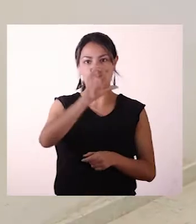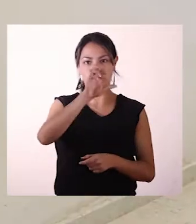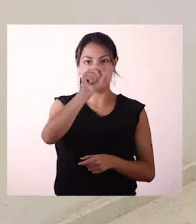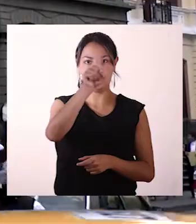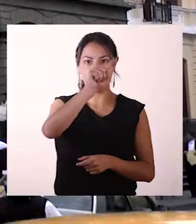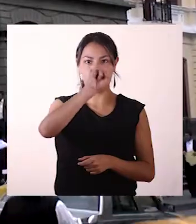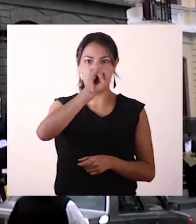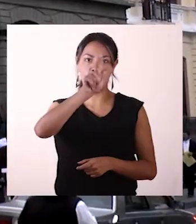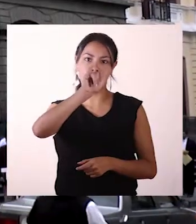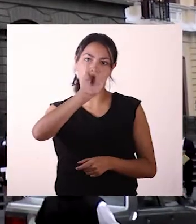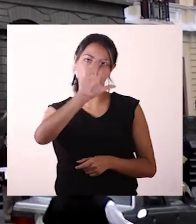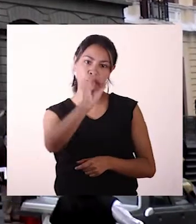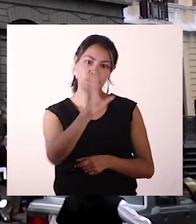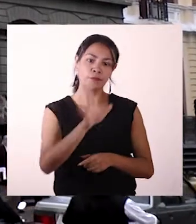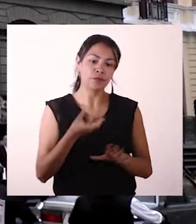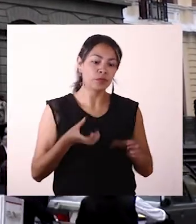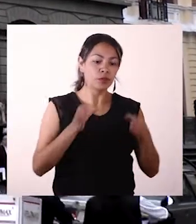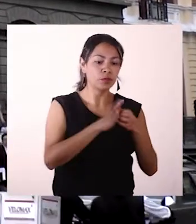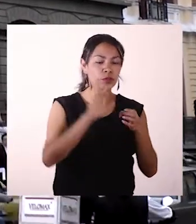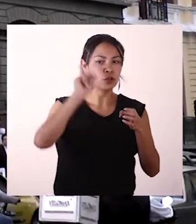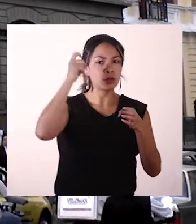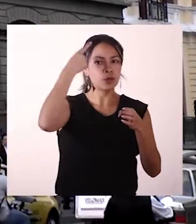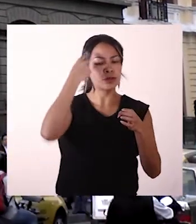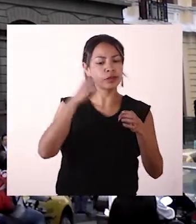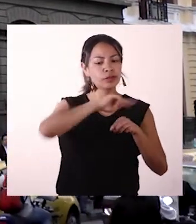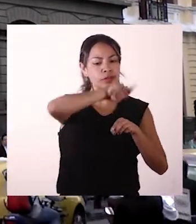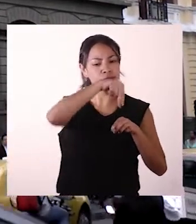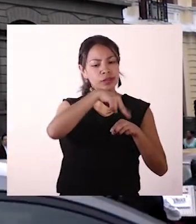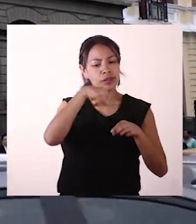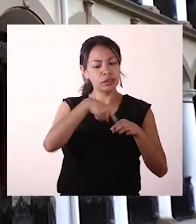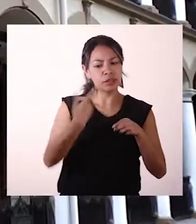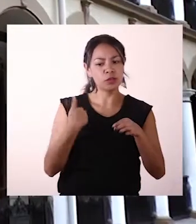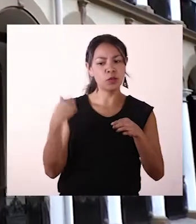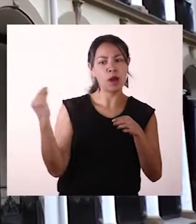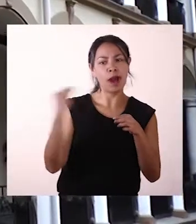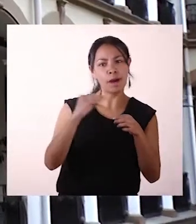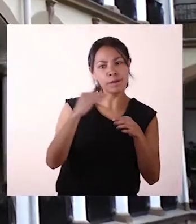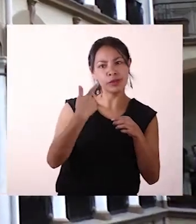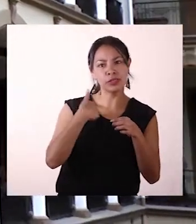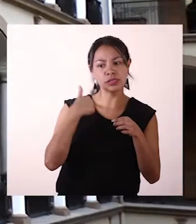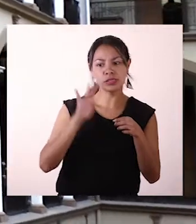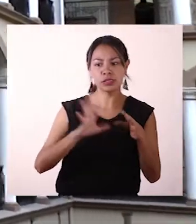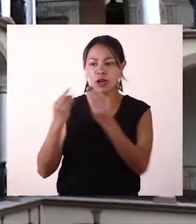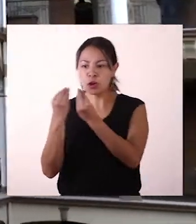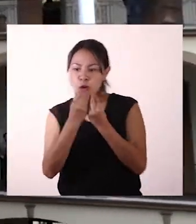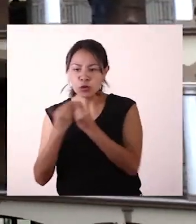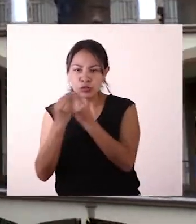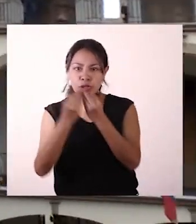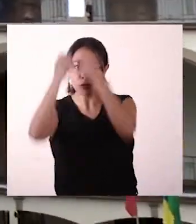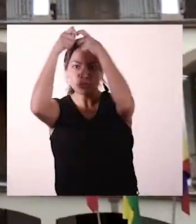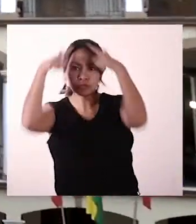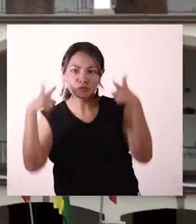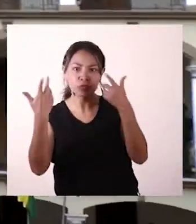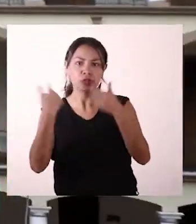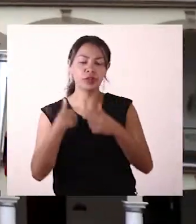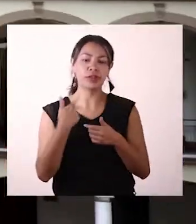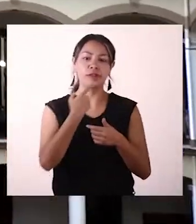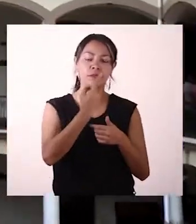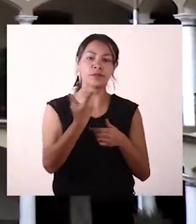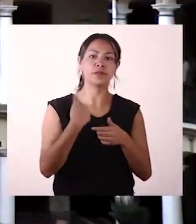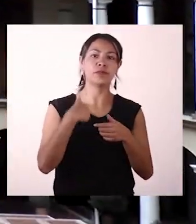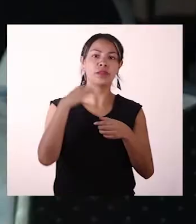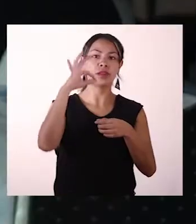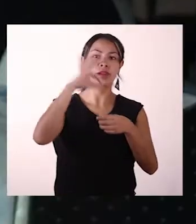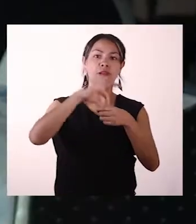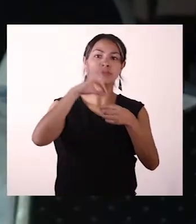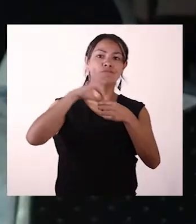nariñense. Una vez la Oficina de Asesoría Jurídica de la Gobernación de Nariño fue notificada por parte del Consejo de Estado de la efectiva nulidad